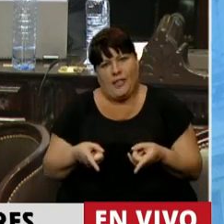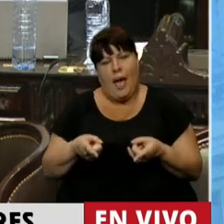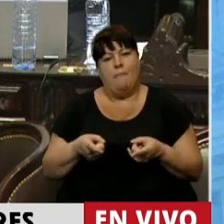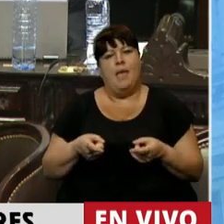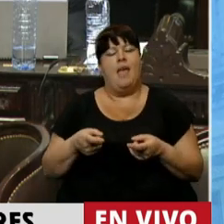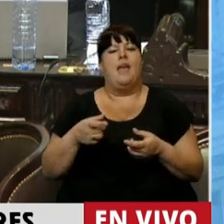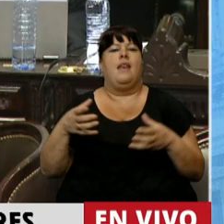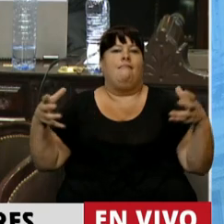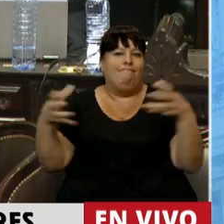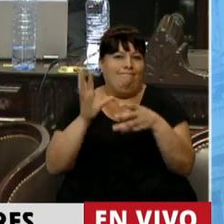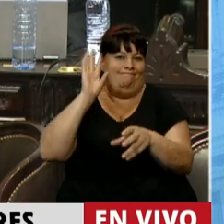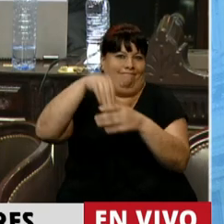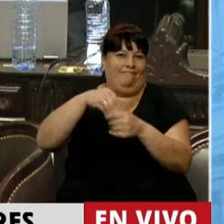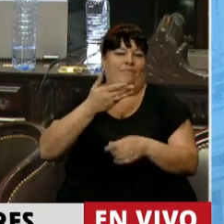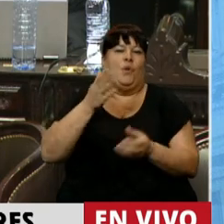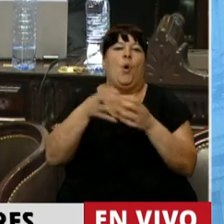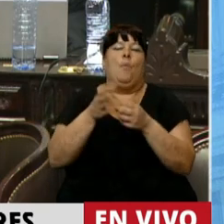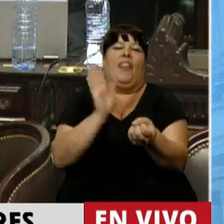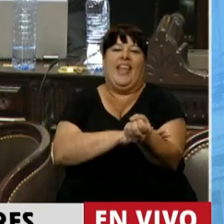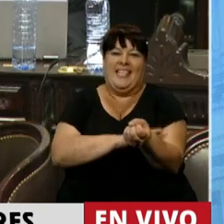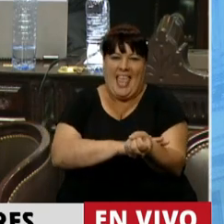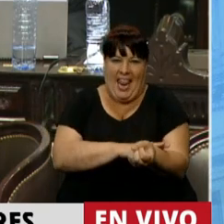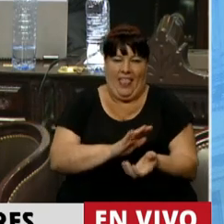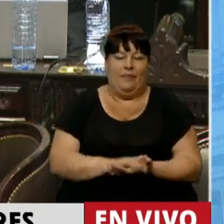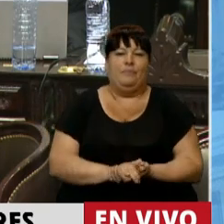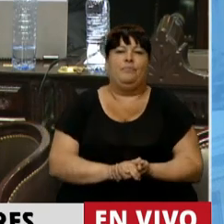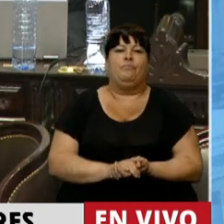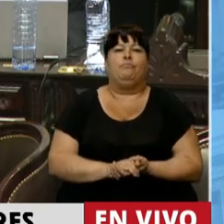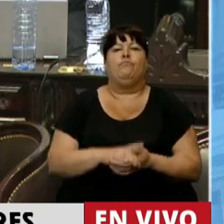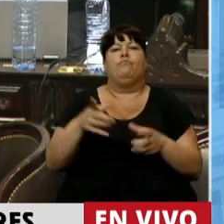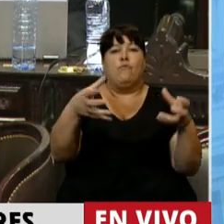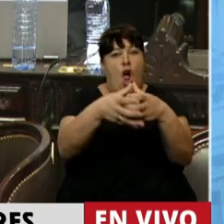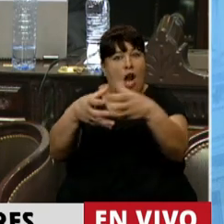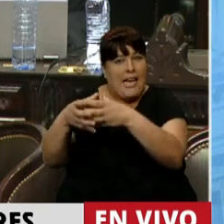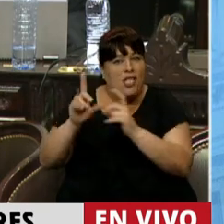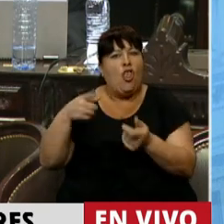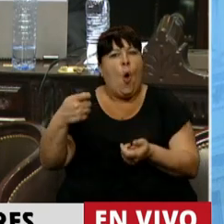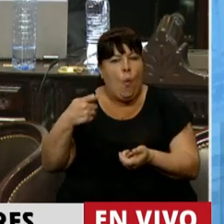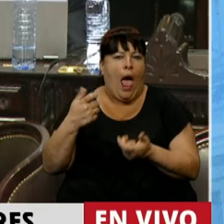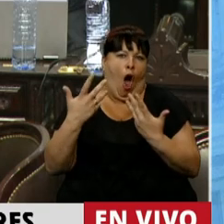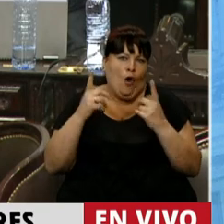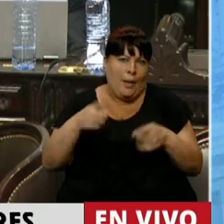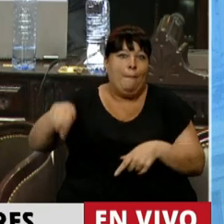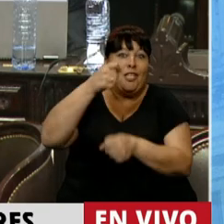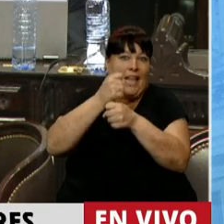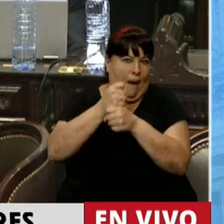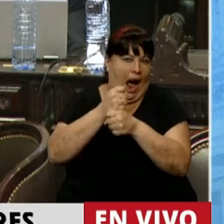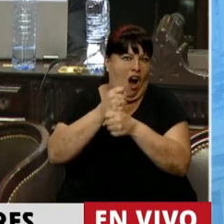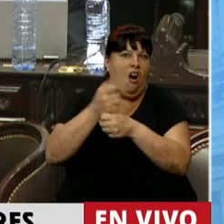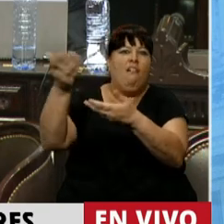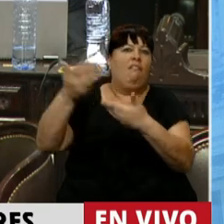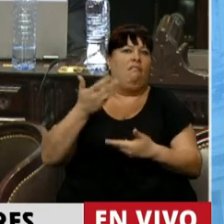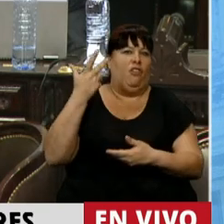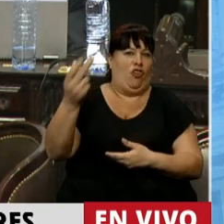fuerzas que integramos el Frente de Izquierda Unidad. Muchas de estas organizaciones de jubiladas, por supuesto, y trabajadores no fueron